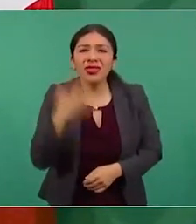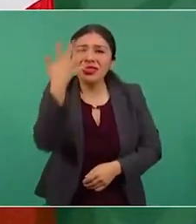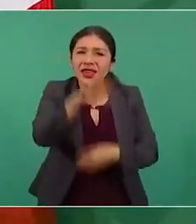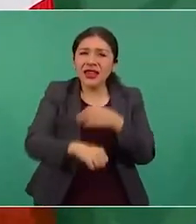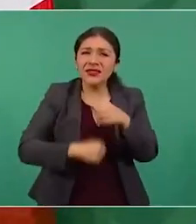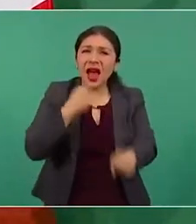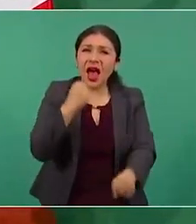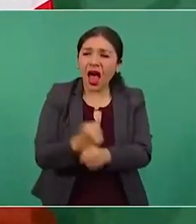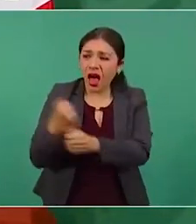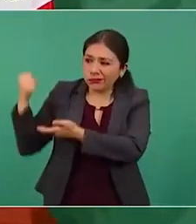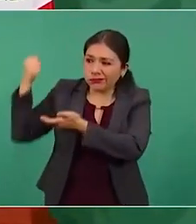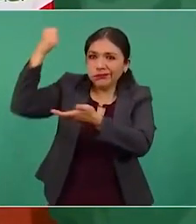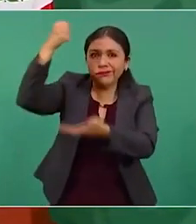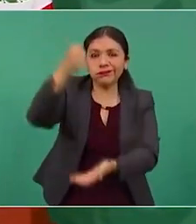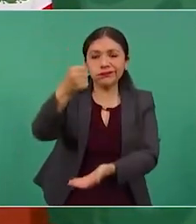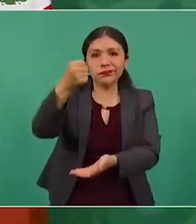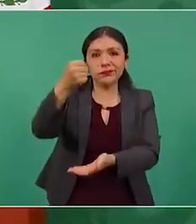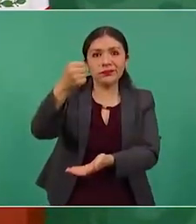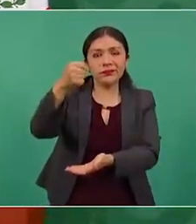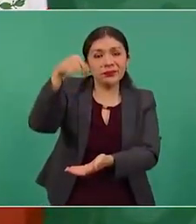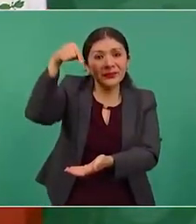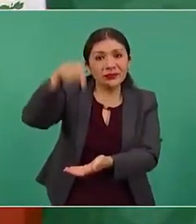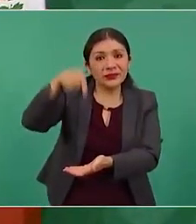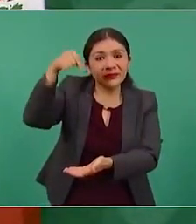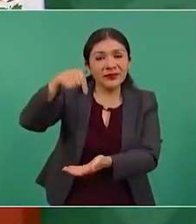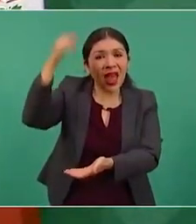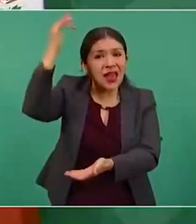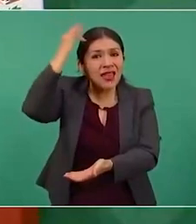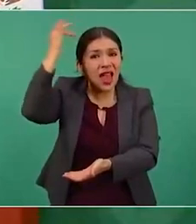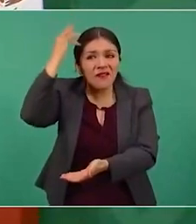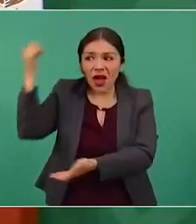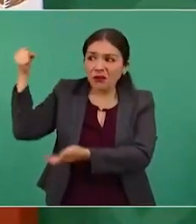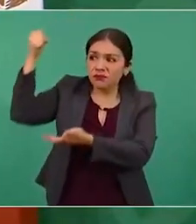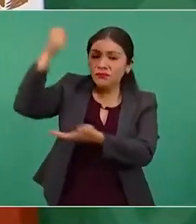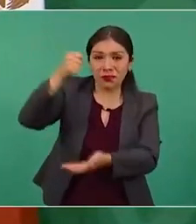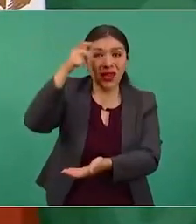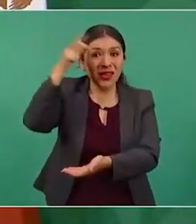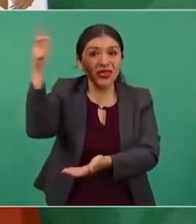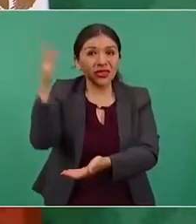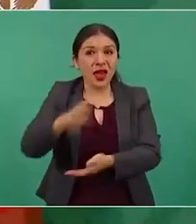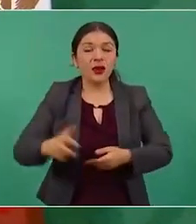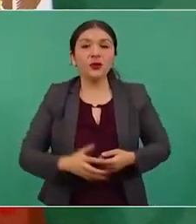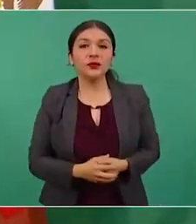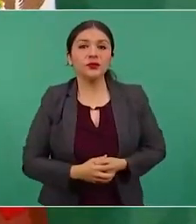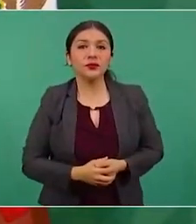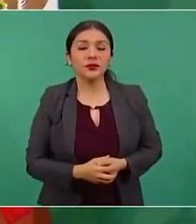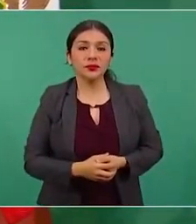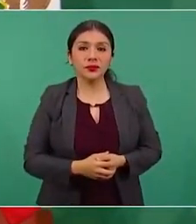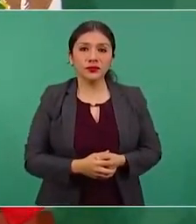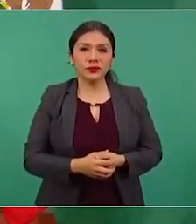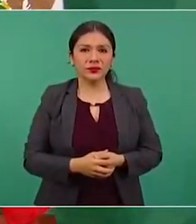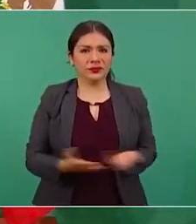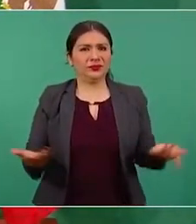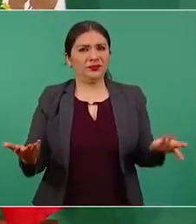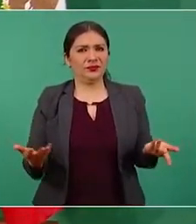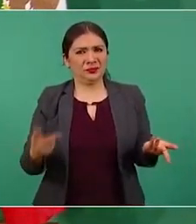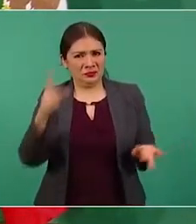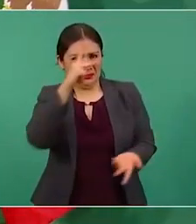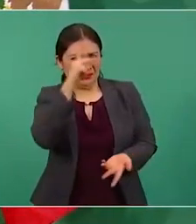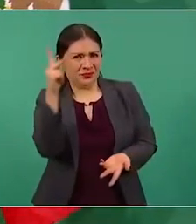años, 10 le exhiben la cabeza de Hidalgo. ¿Qué más